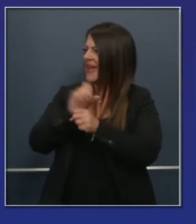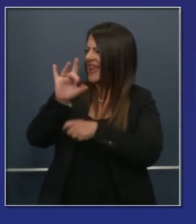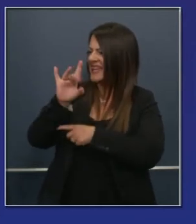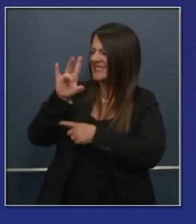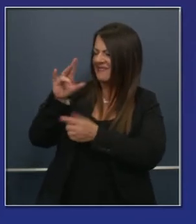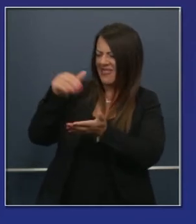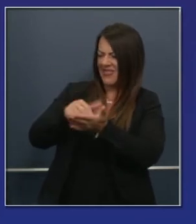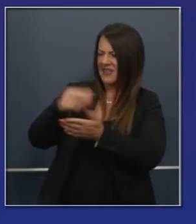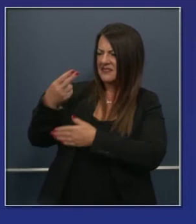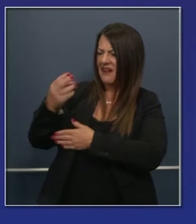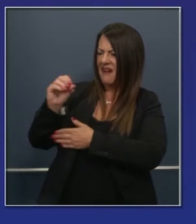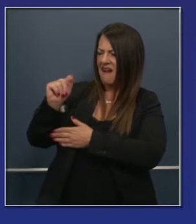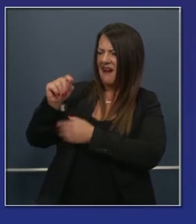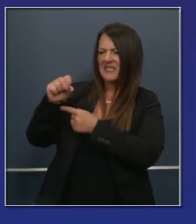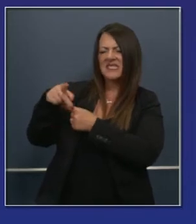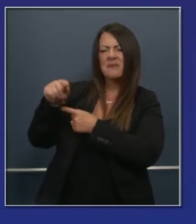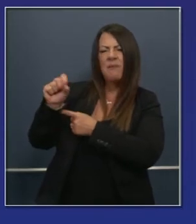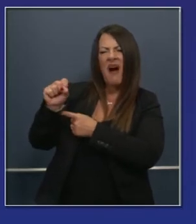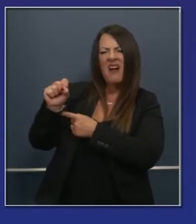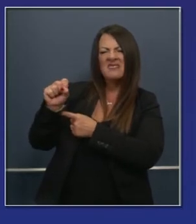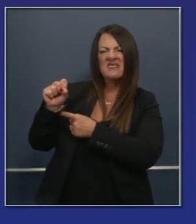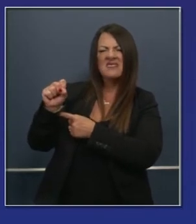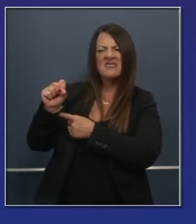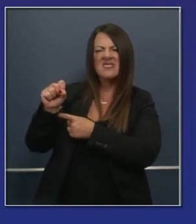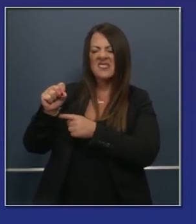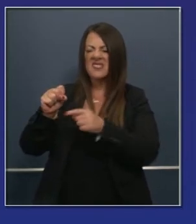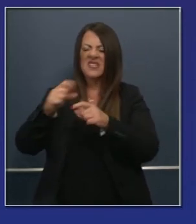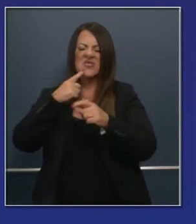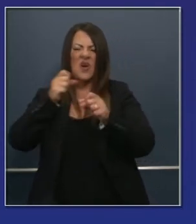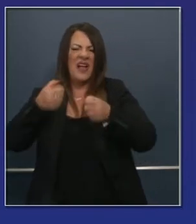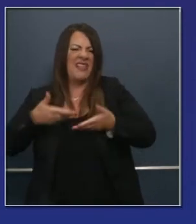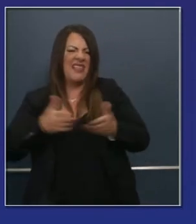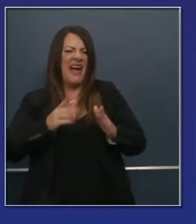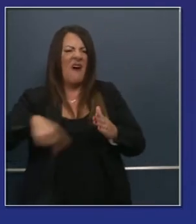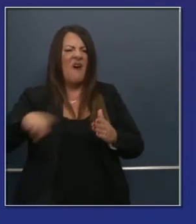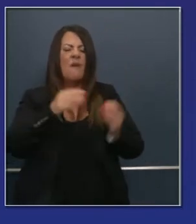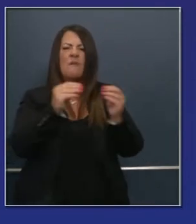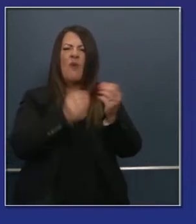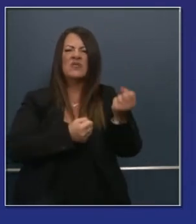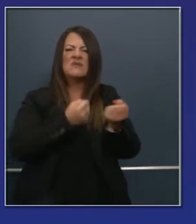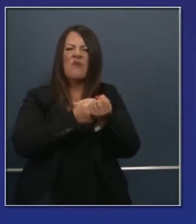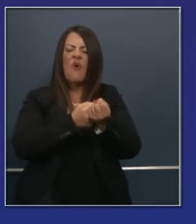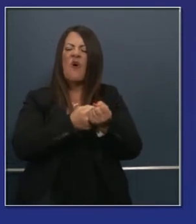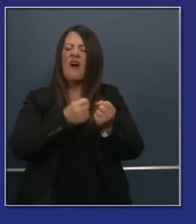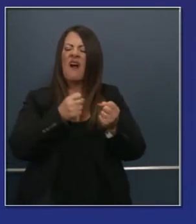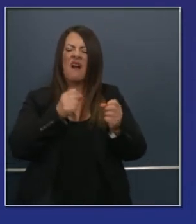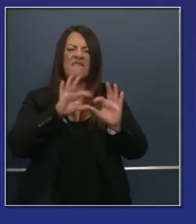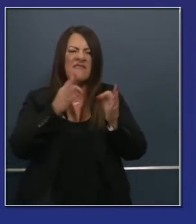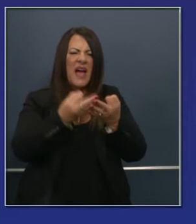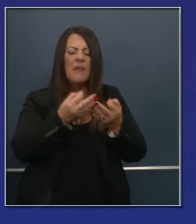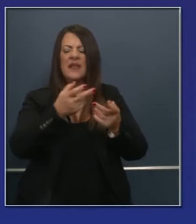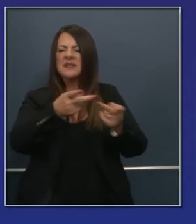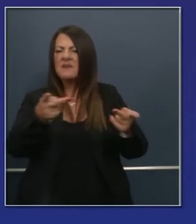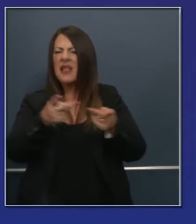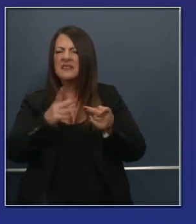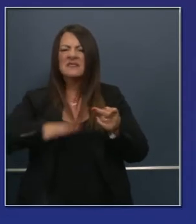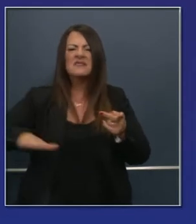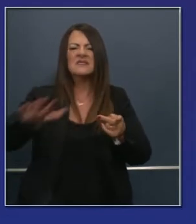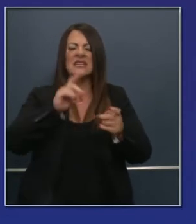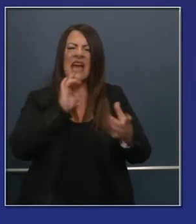conexión inalámbrica de internet o hotspots. Son decenas de millones de dólares para ayudar a